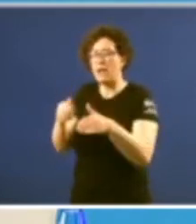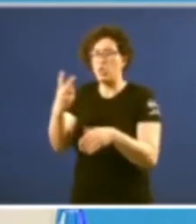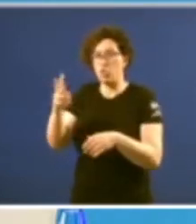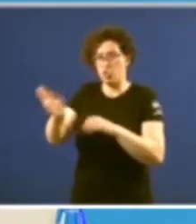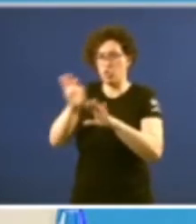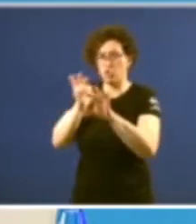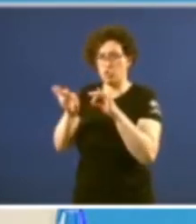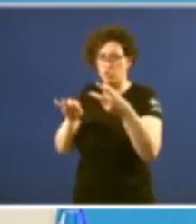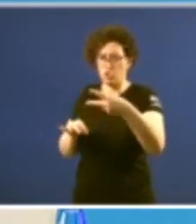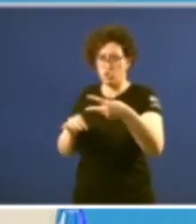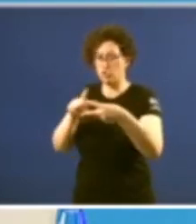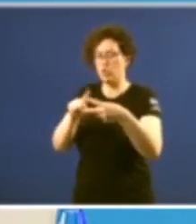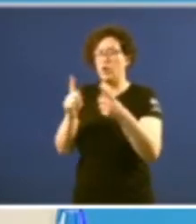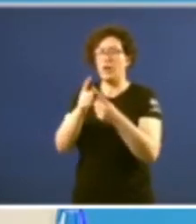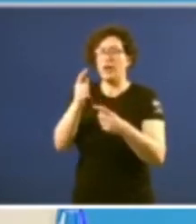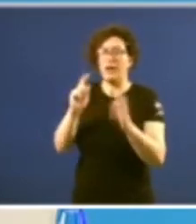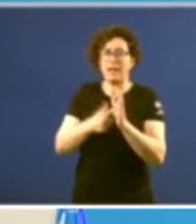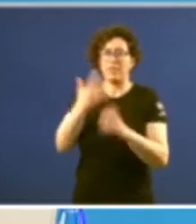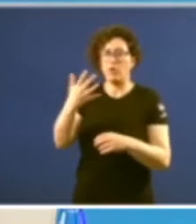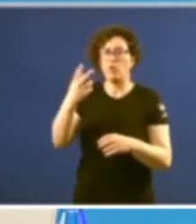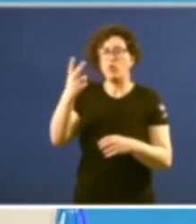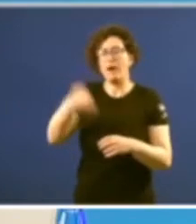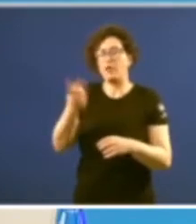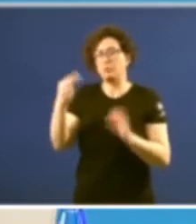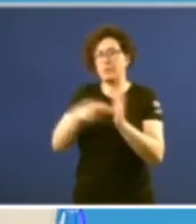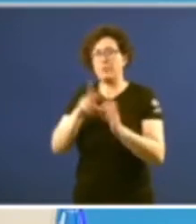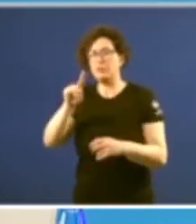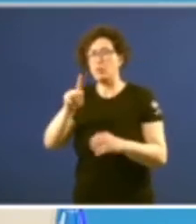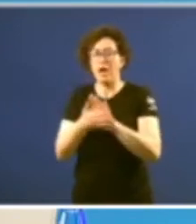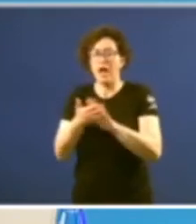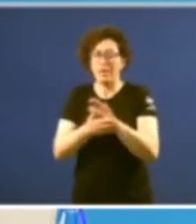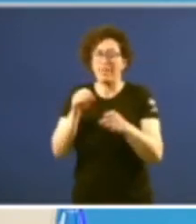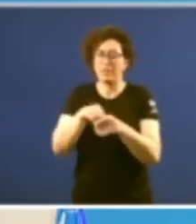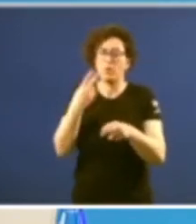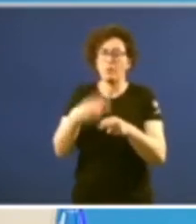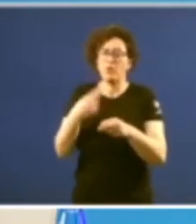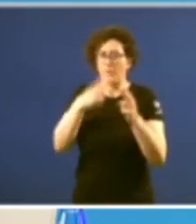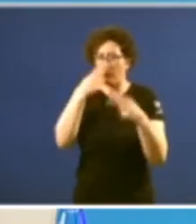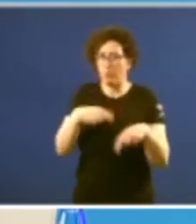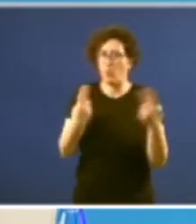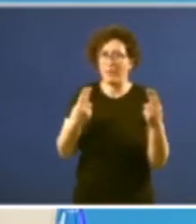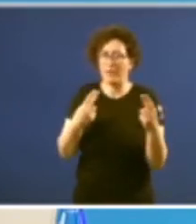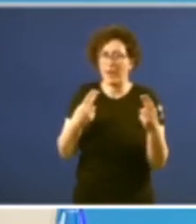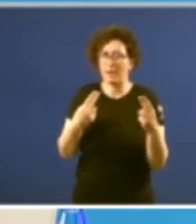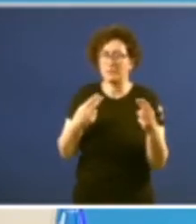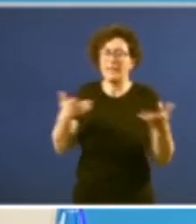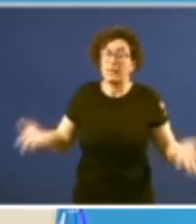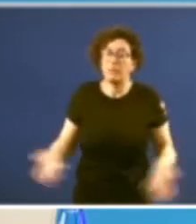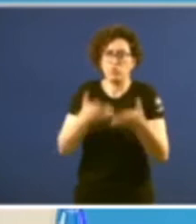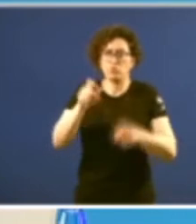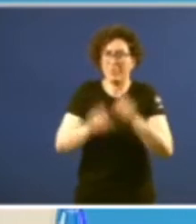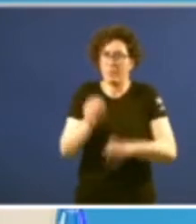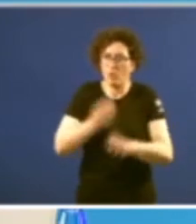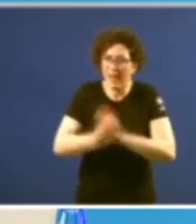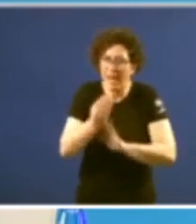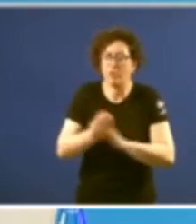muy brevemente también la ley 5 barra 2021 que pone que incorpora políticas públicas de impulso demográfico de